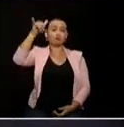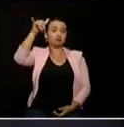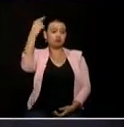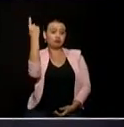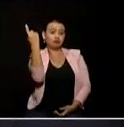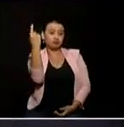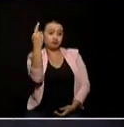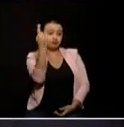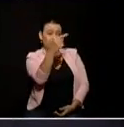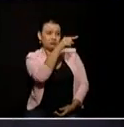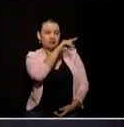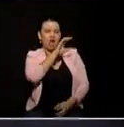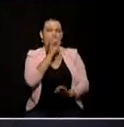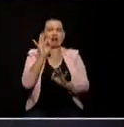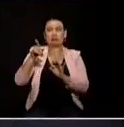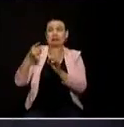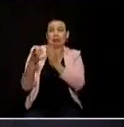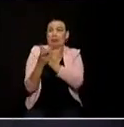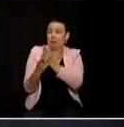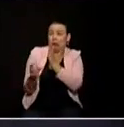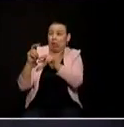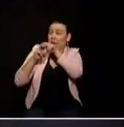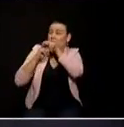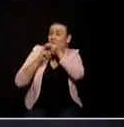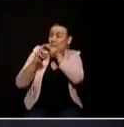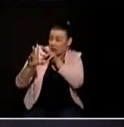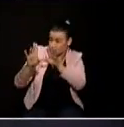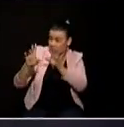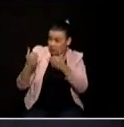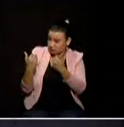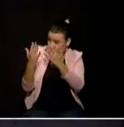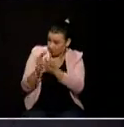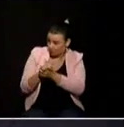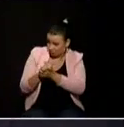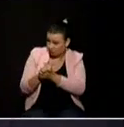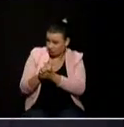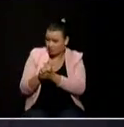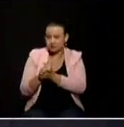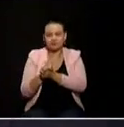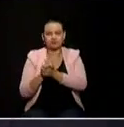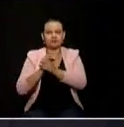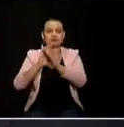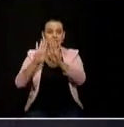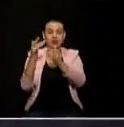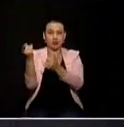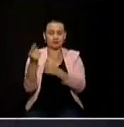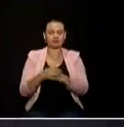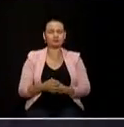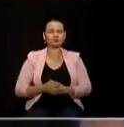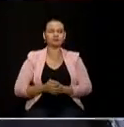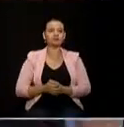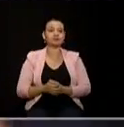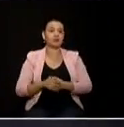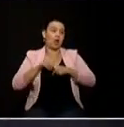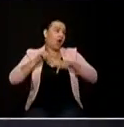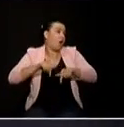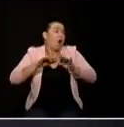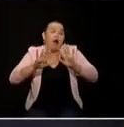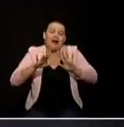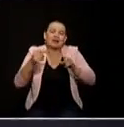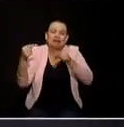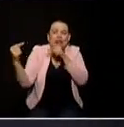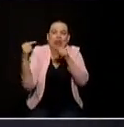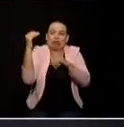grupos económicos mientras otros simplemente dimos del salario ahora ahora el turno para que responda mauricio todo hoy estamos en una lucha desigual